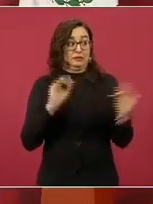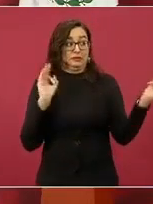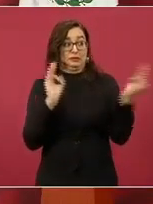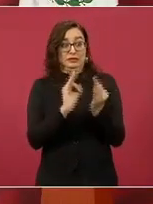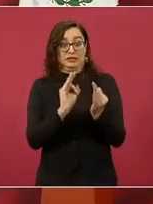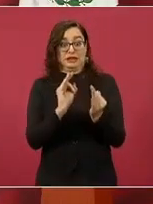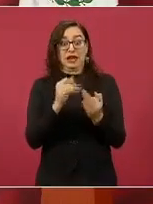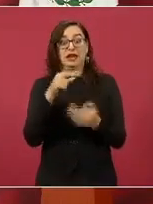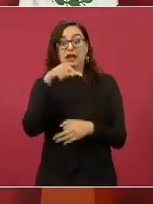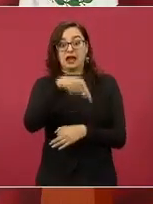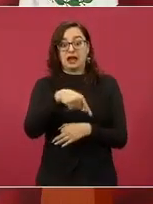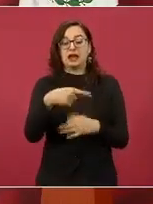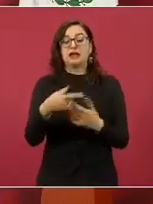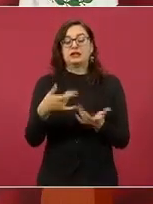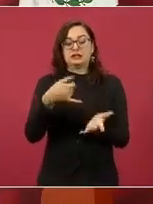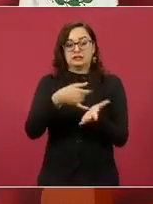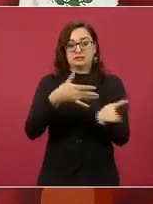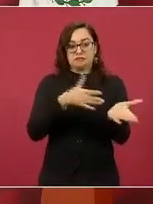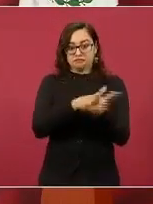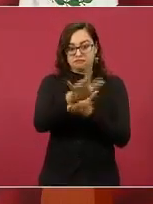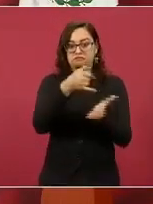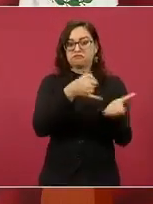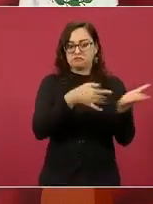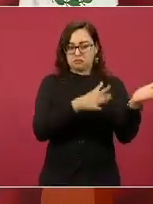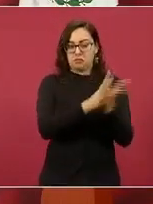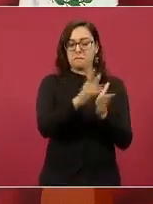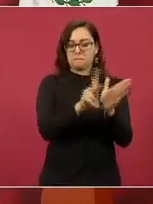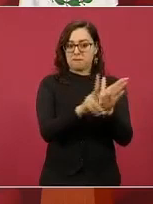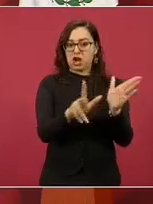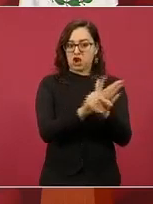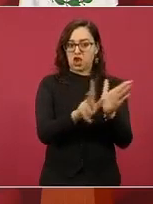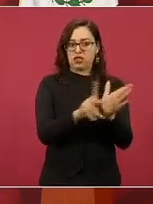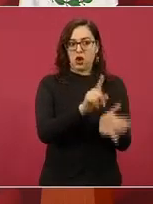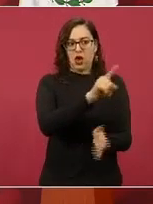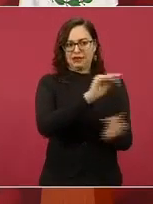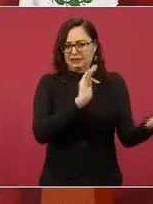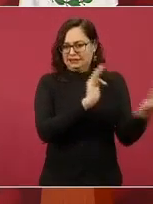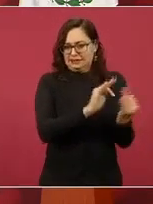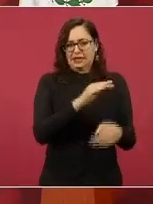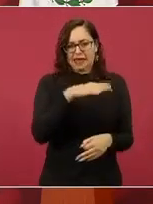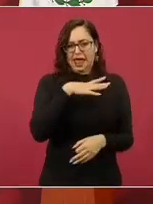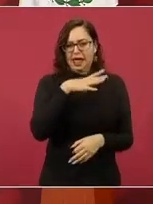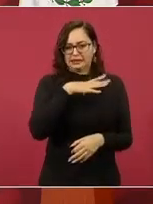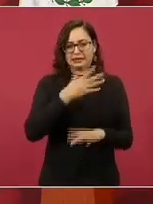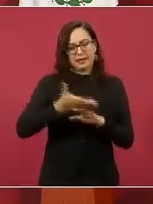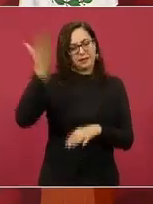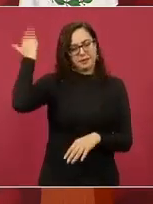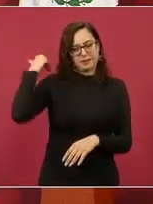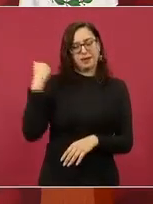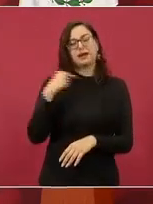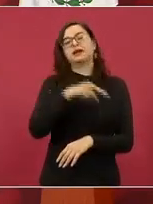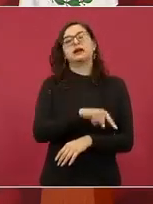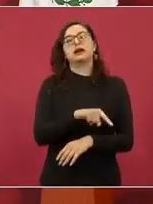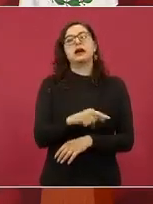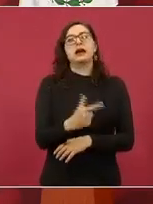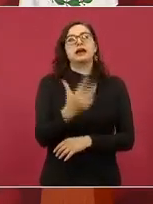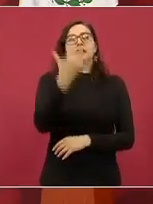estaba la imprenta del Hijo del Aguizote, un 5 de